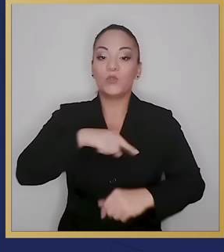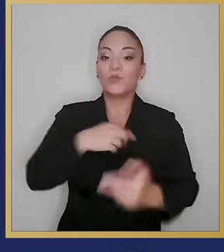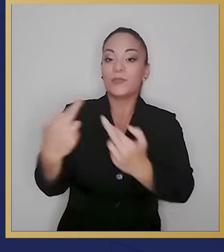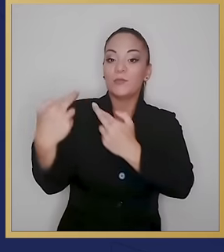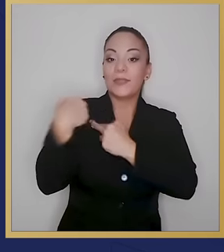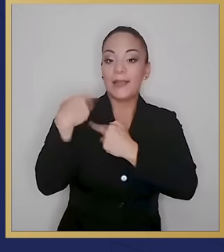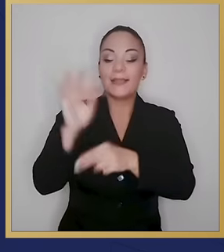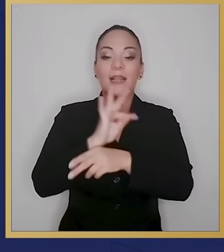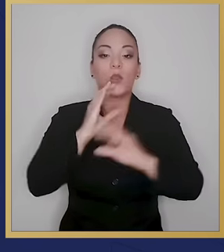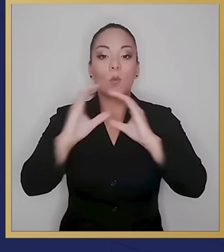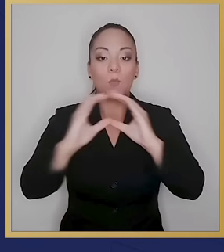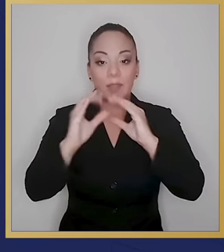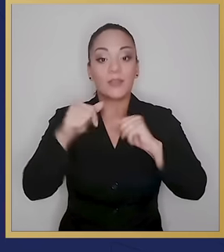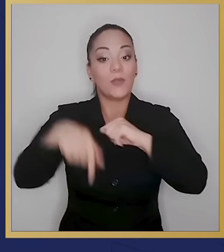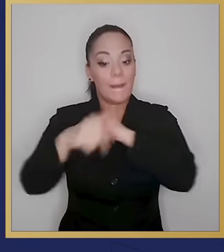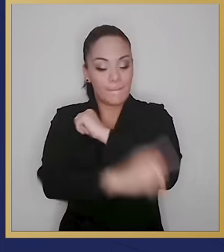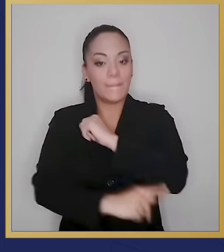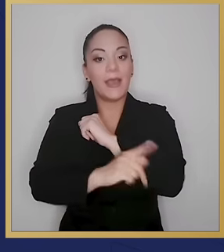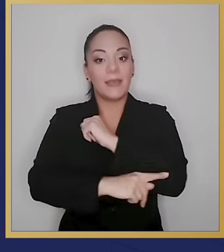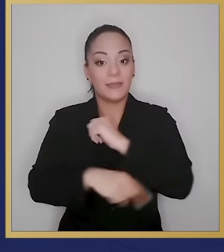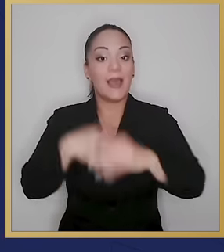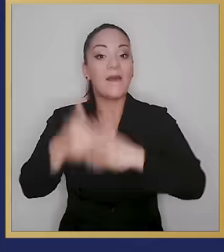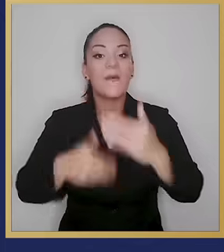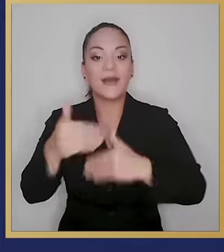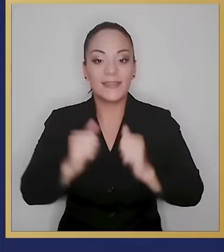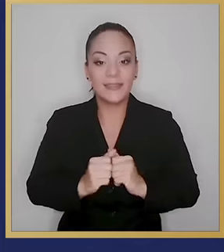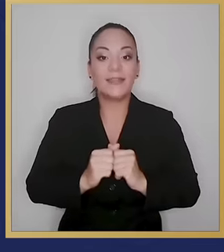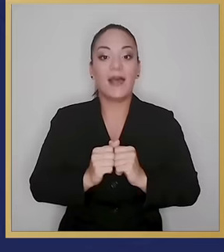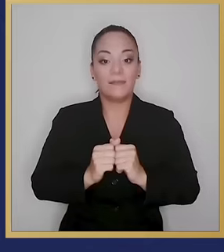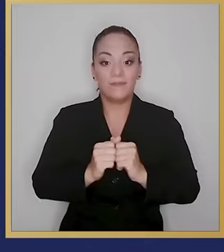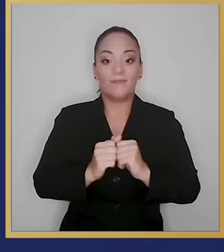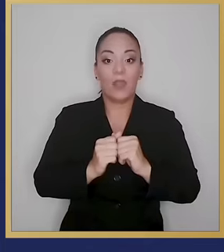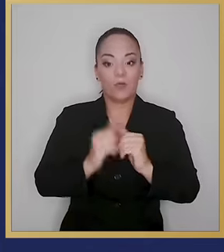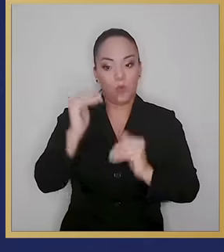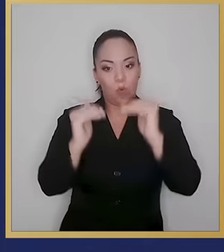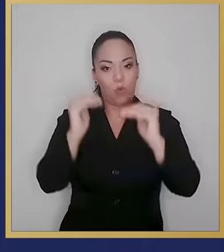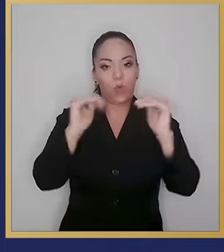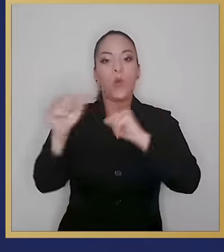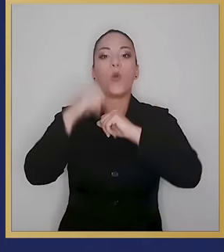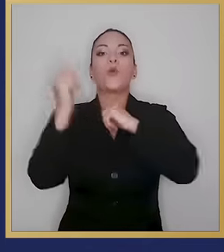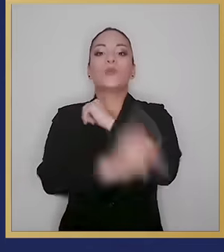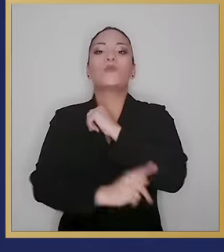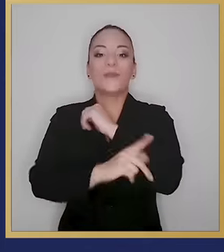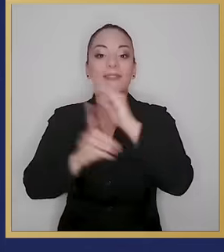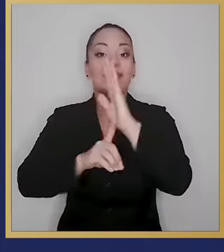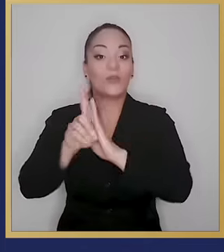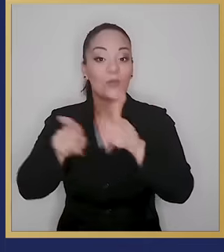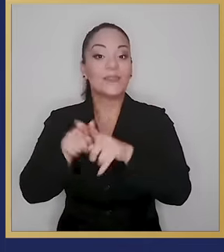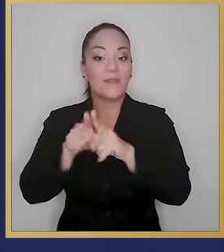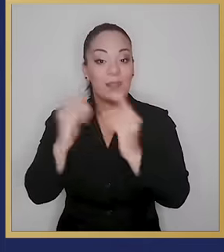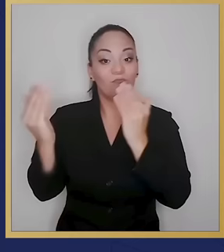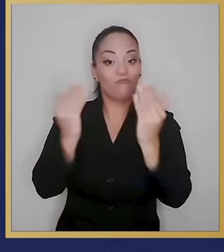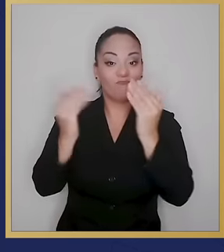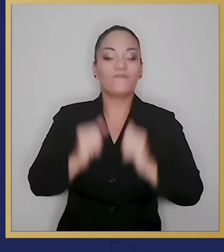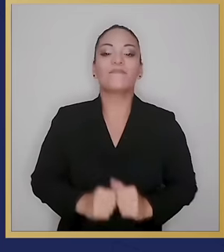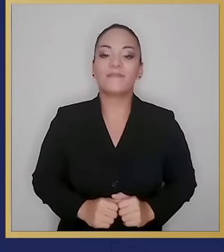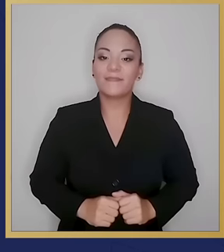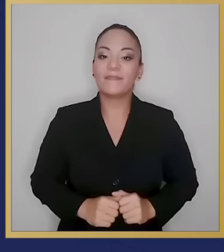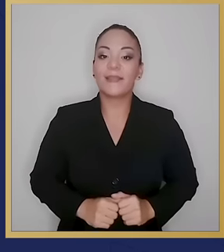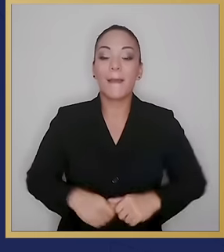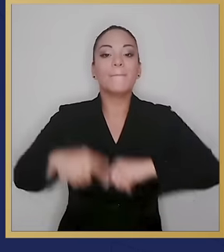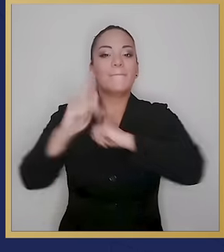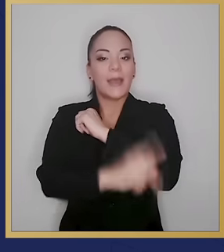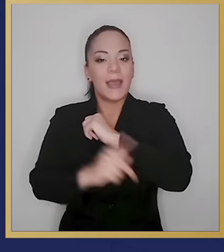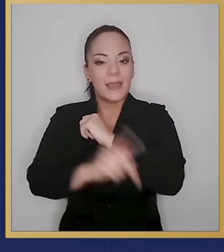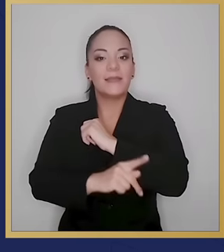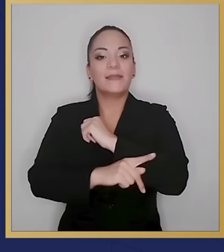responsables en materia de telecomunicación de un país que avanza hacia la nivelación con estados desarrollados, mismos países que también son